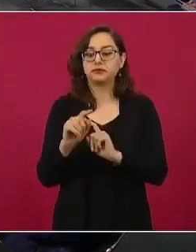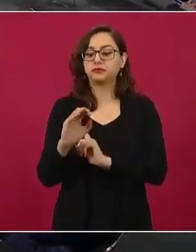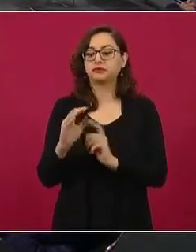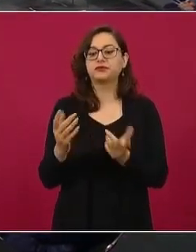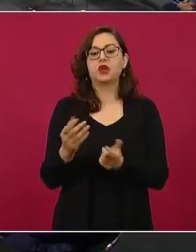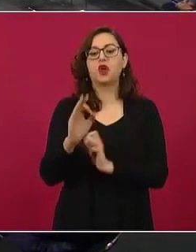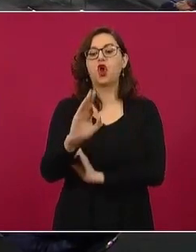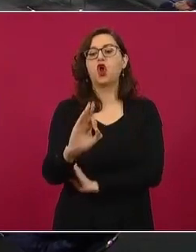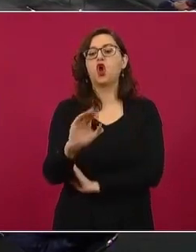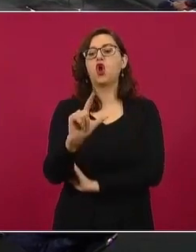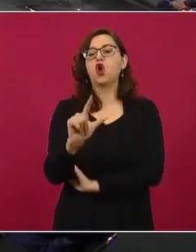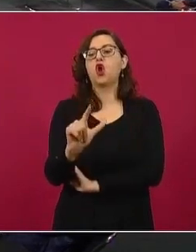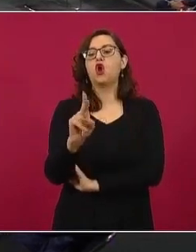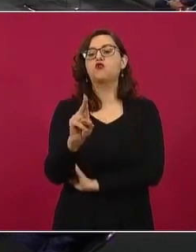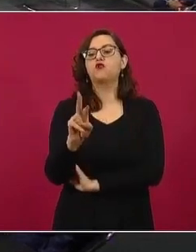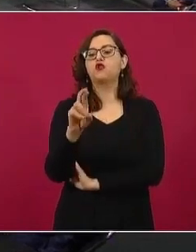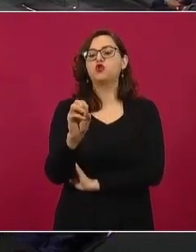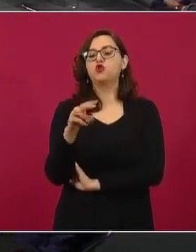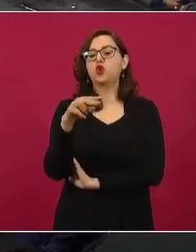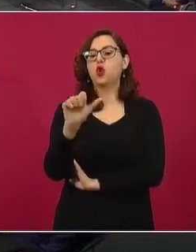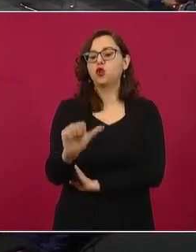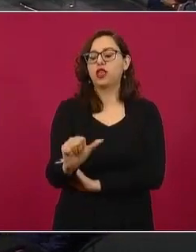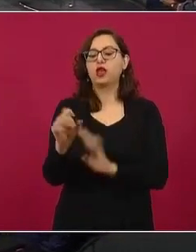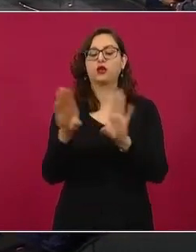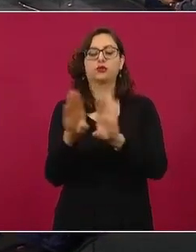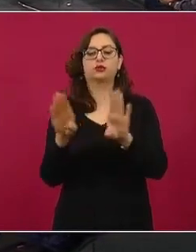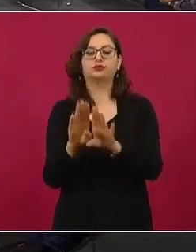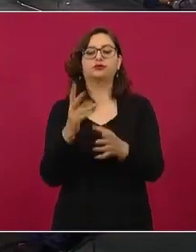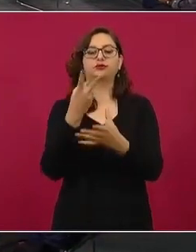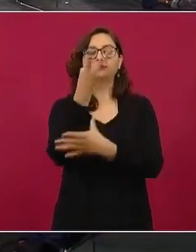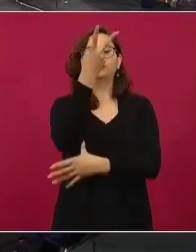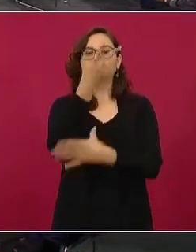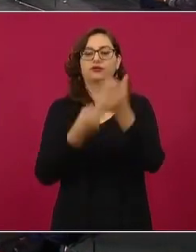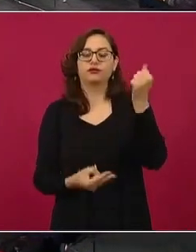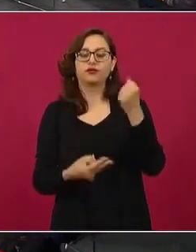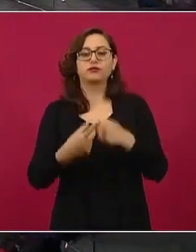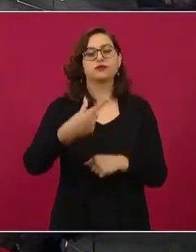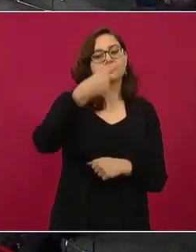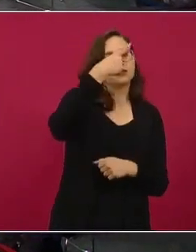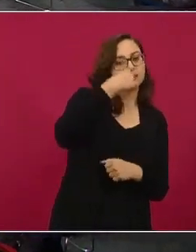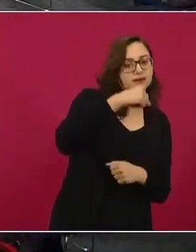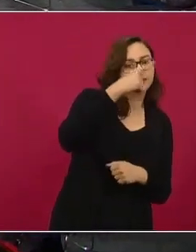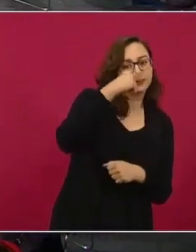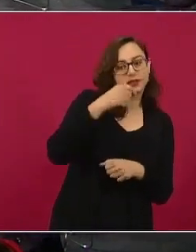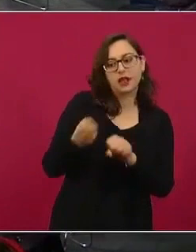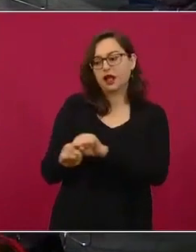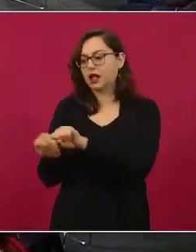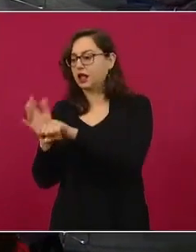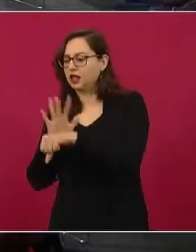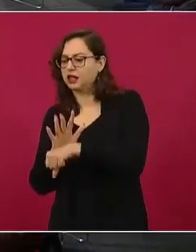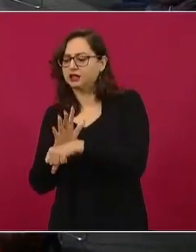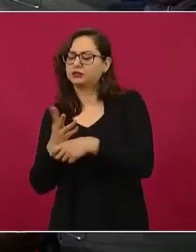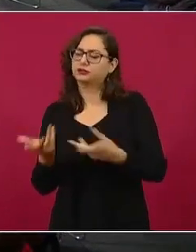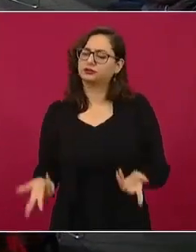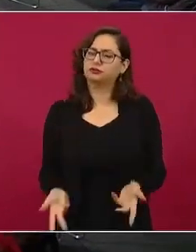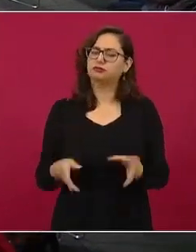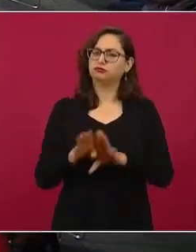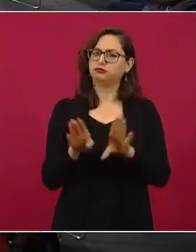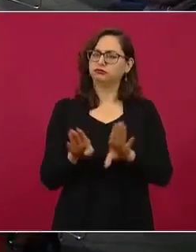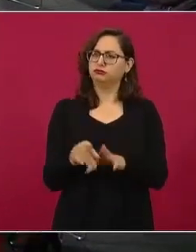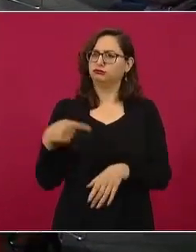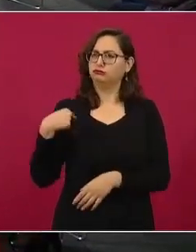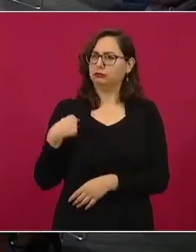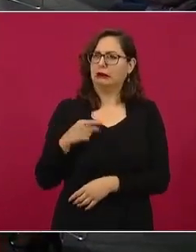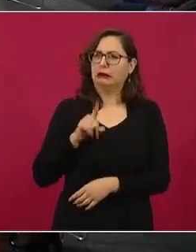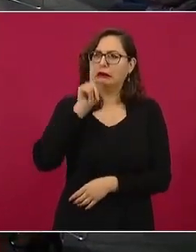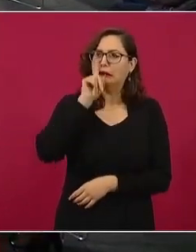coinfección. Y me parece un poco arriesgado porque desconozco si es de utilidad para mi usuaria conocer si tengo